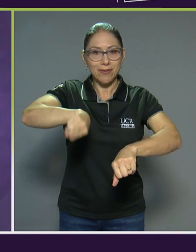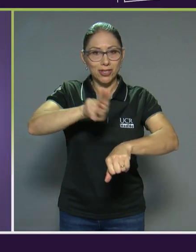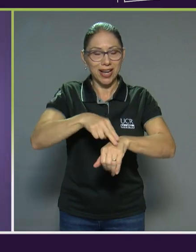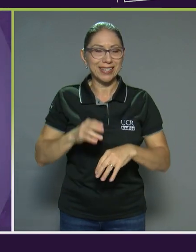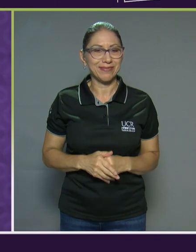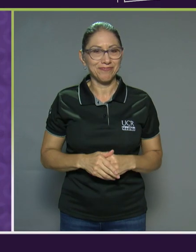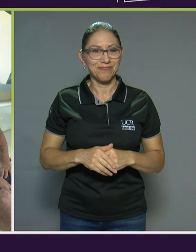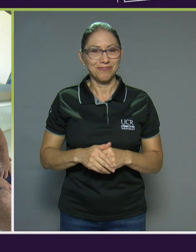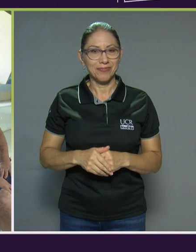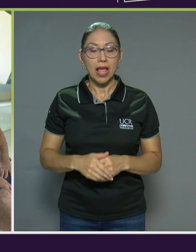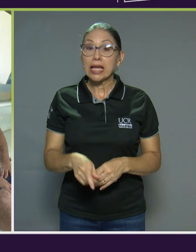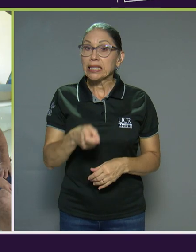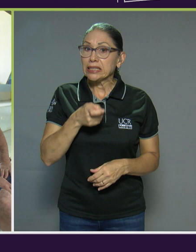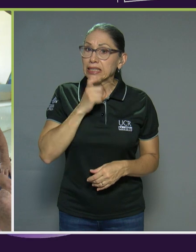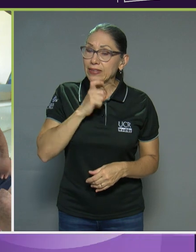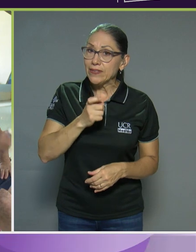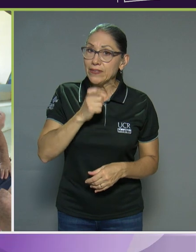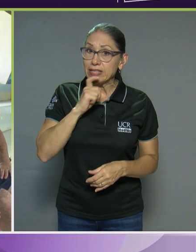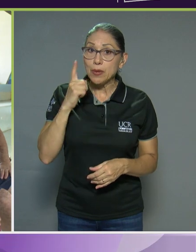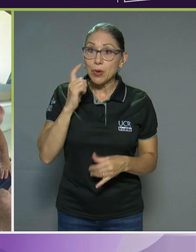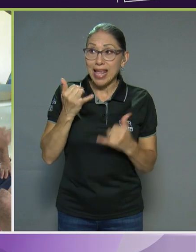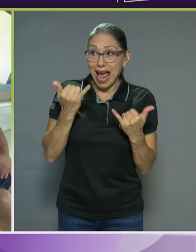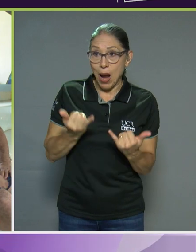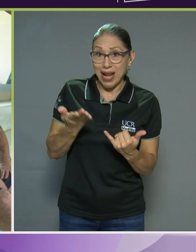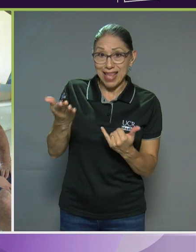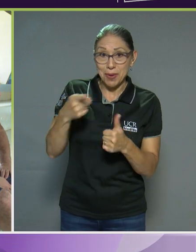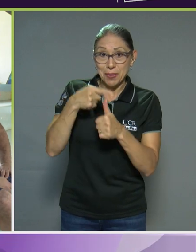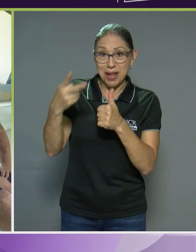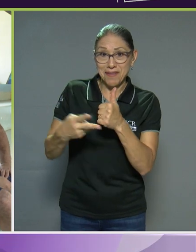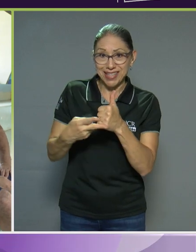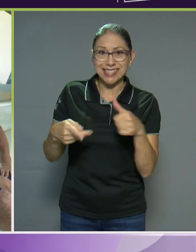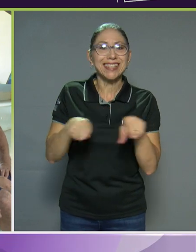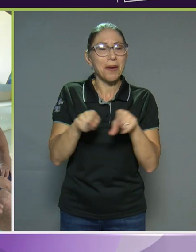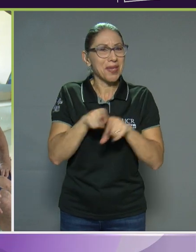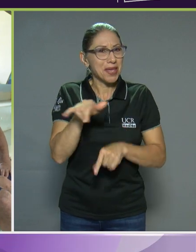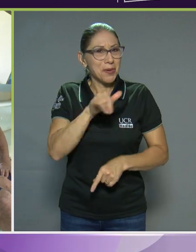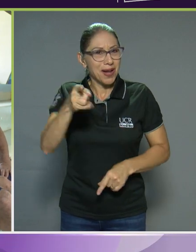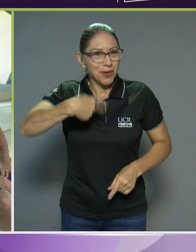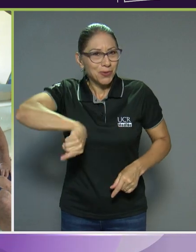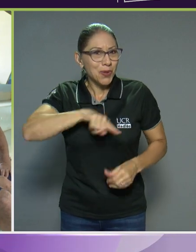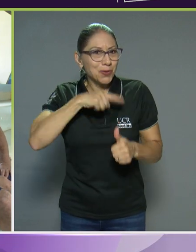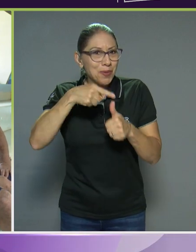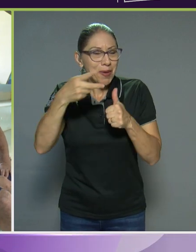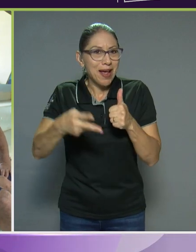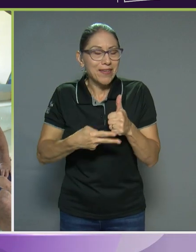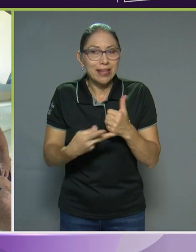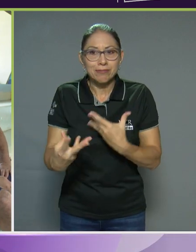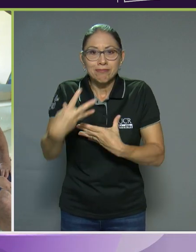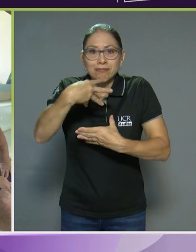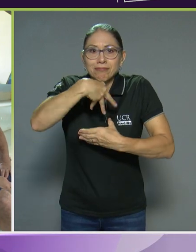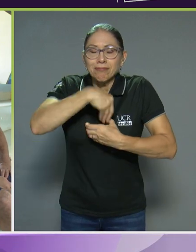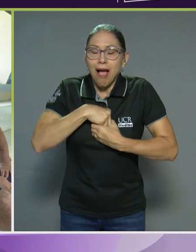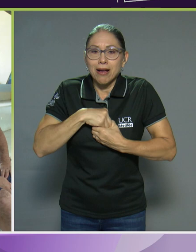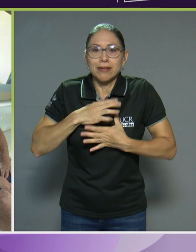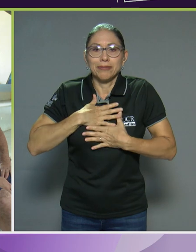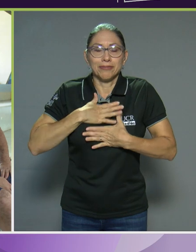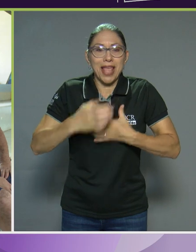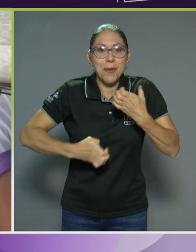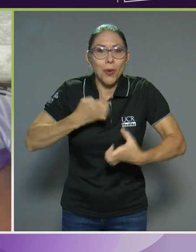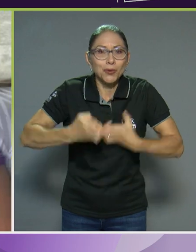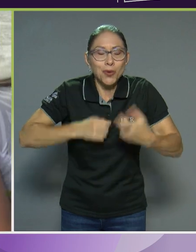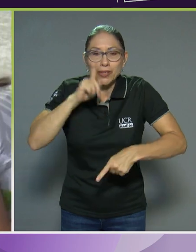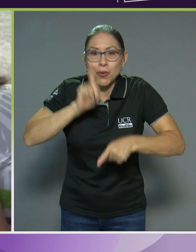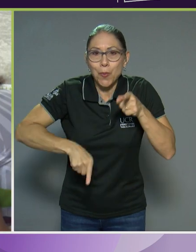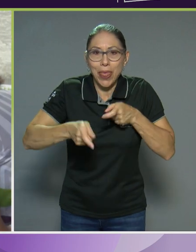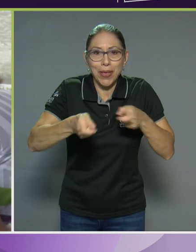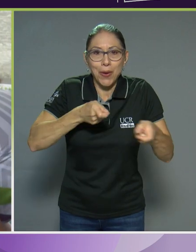Es muy difícil, porque al ser la primera vez para ella, también es igual para nosotros, la primera vez, entonces son un montón de emociones difíciles de controlar, porque